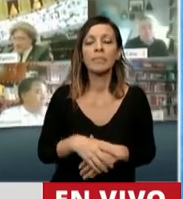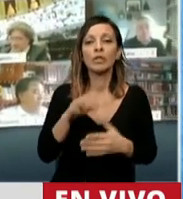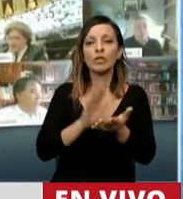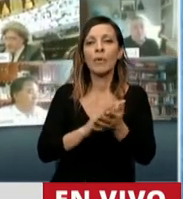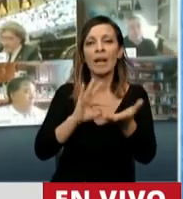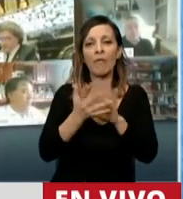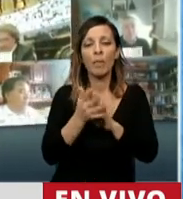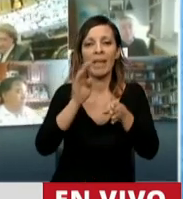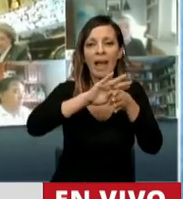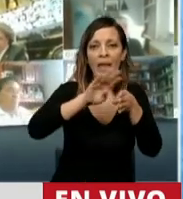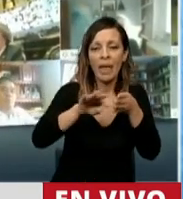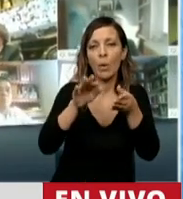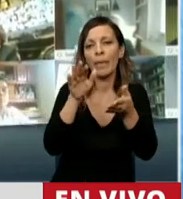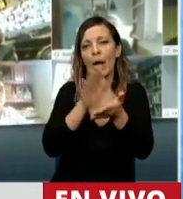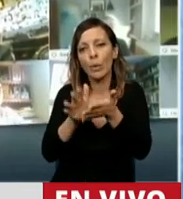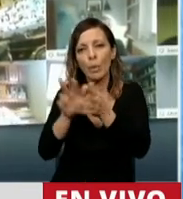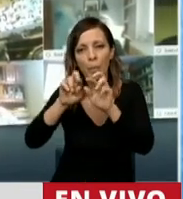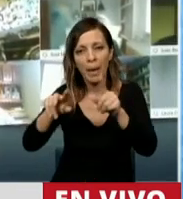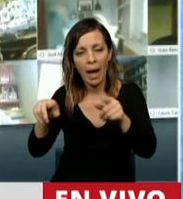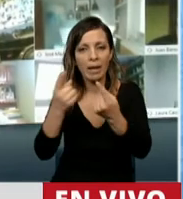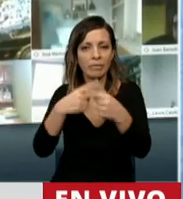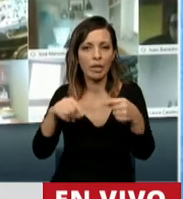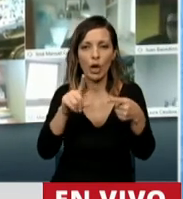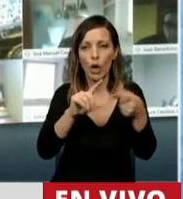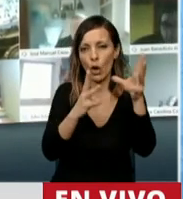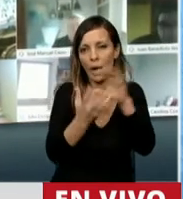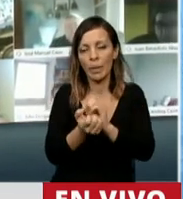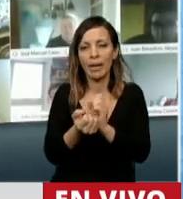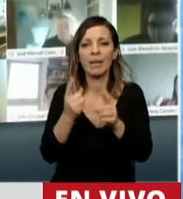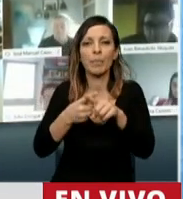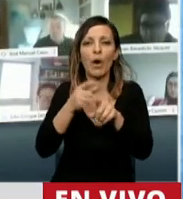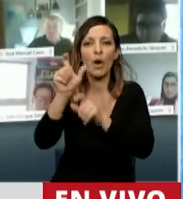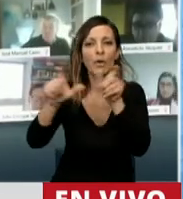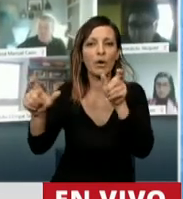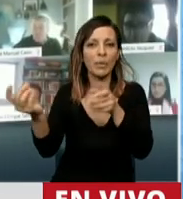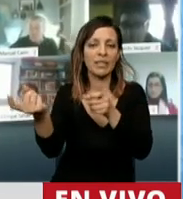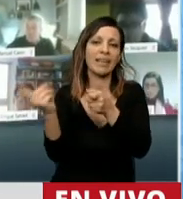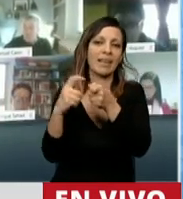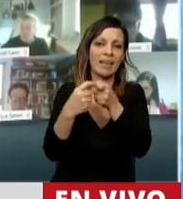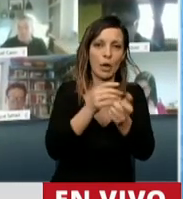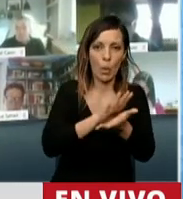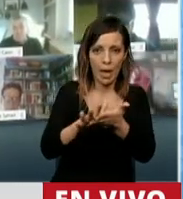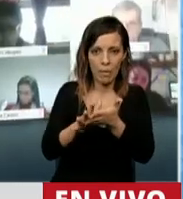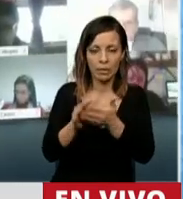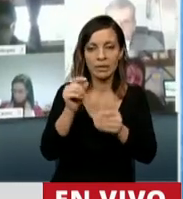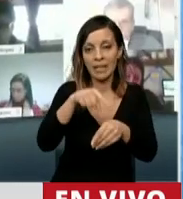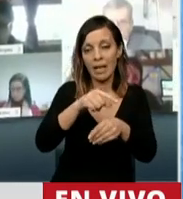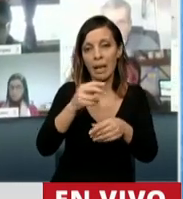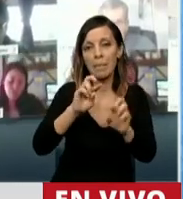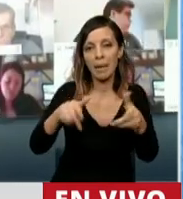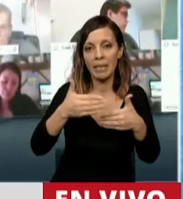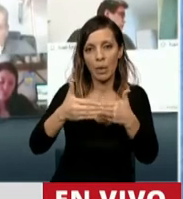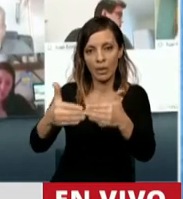de las deudas de aquellos contribuyentes que ingresen a la moratoria